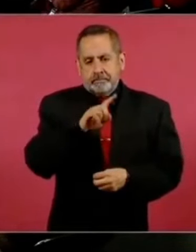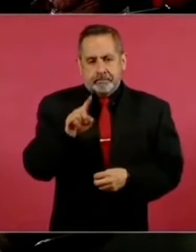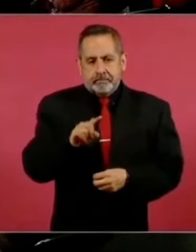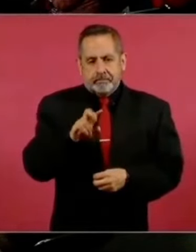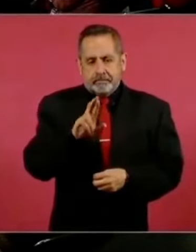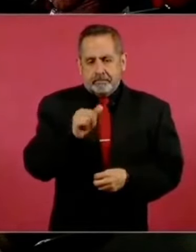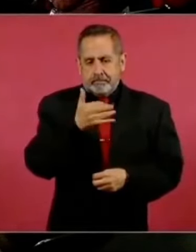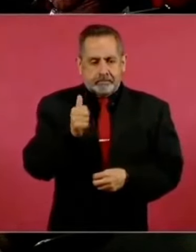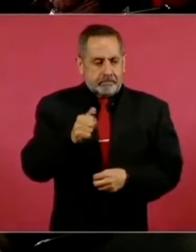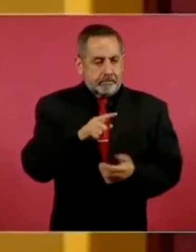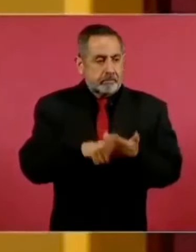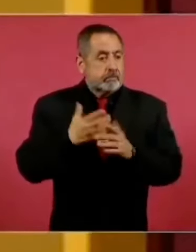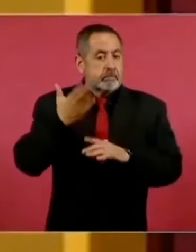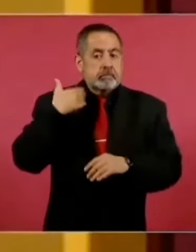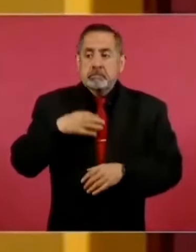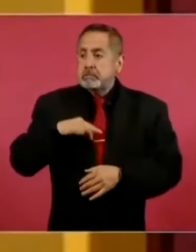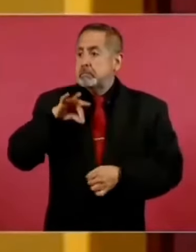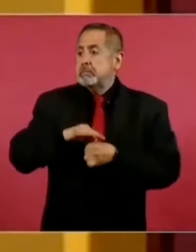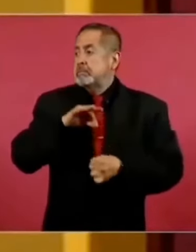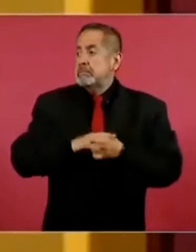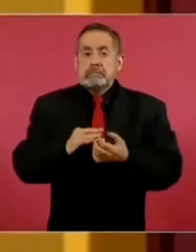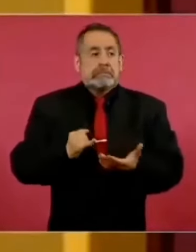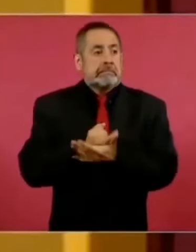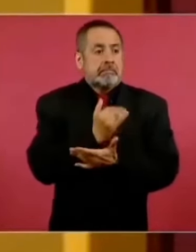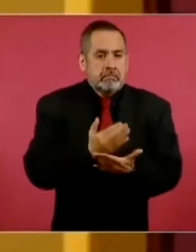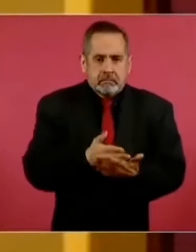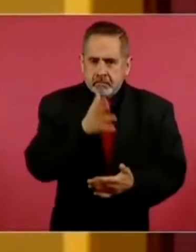atribuyó un voto de calidad que no tenía